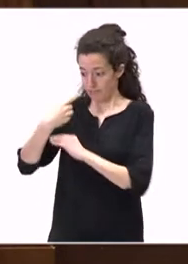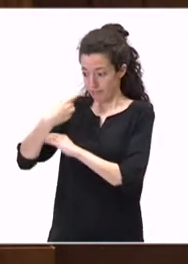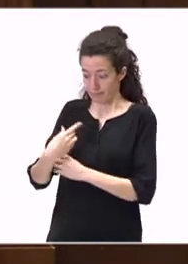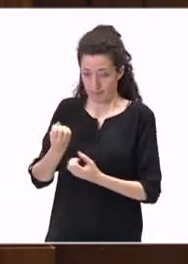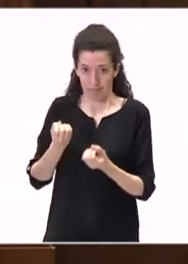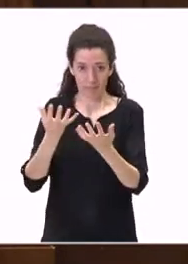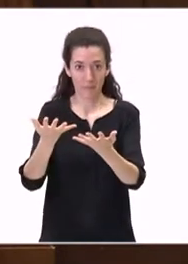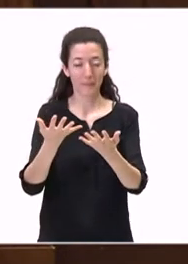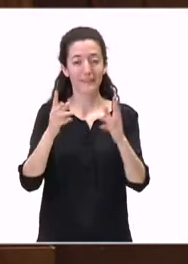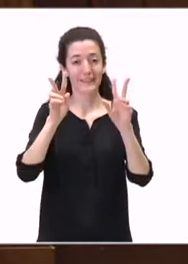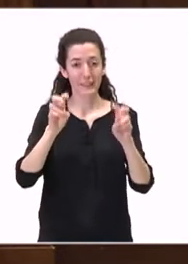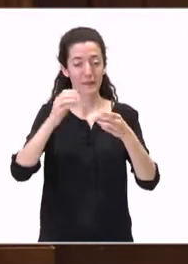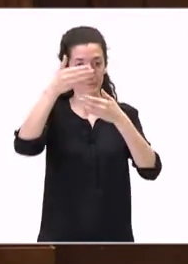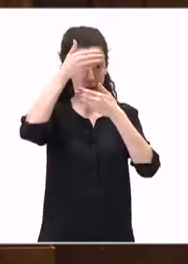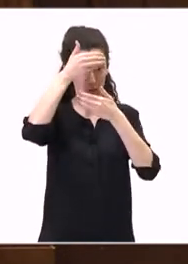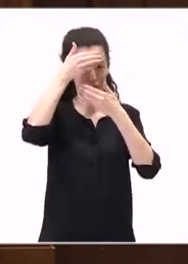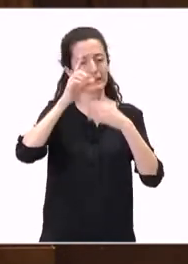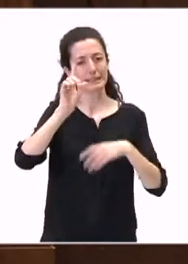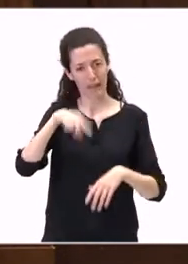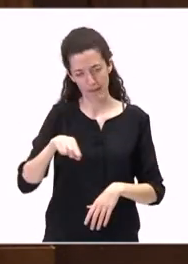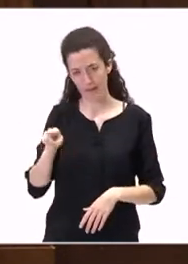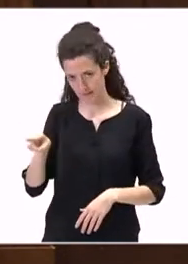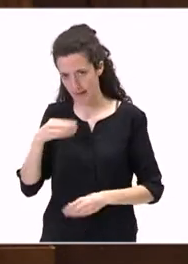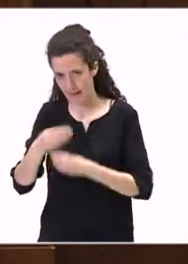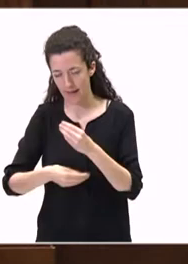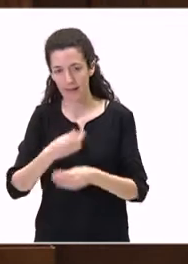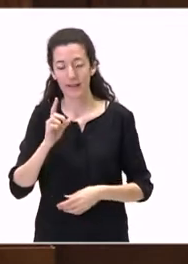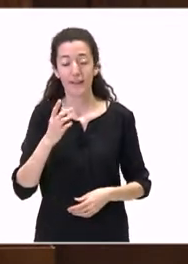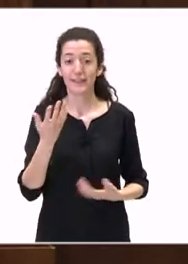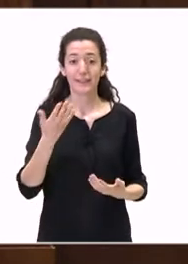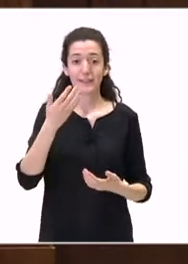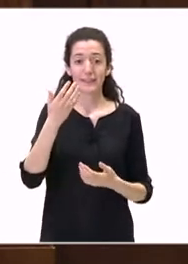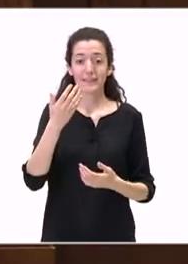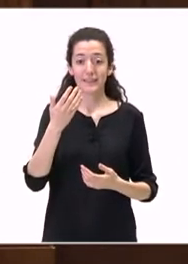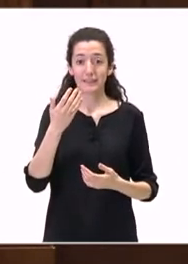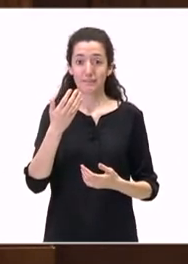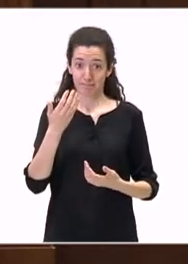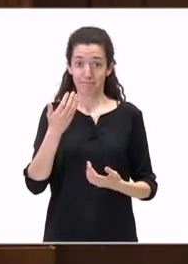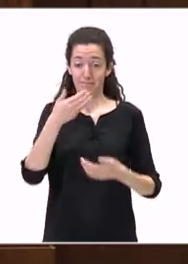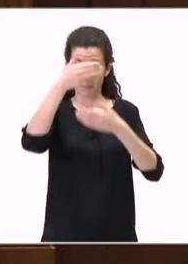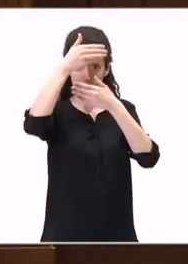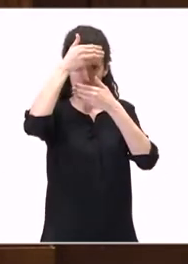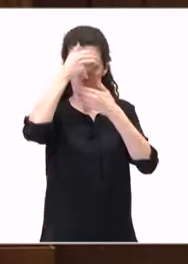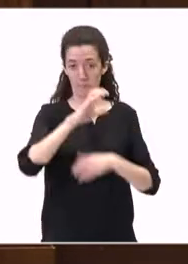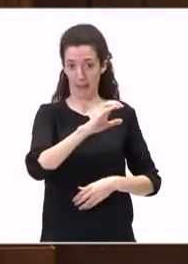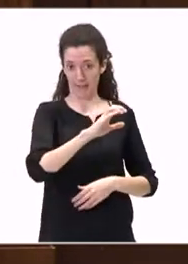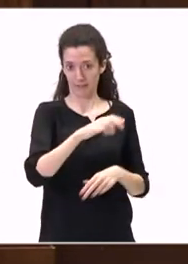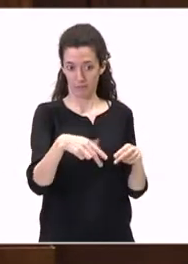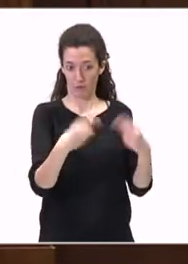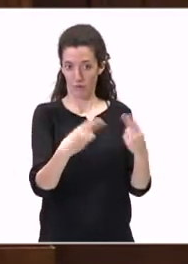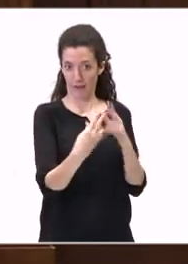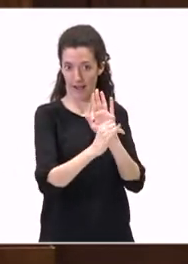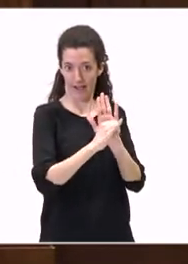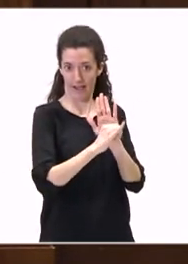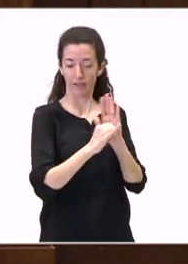con respecto a Marruecos, también lo ha dicho usted, las buenas relaciones con este país que es frontera es bueno para Canarias.